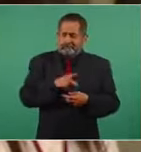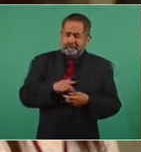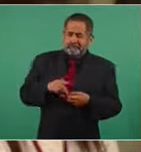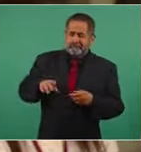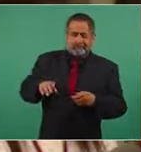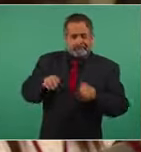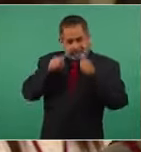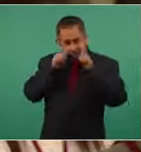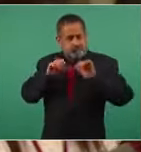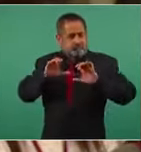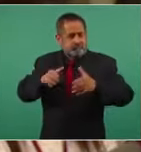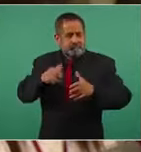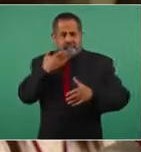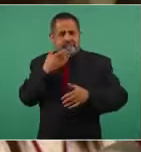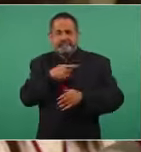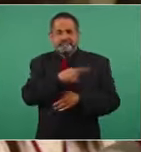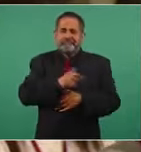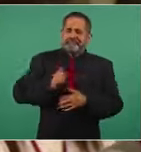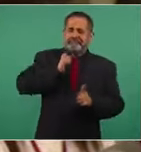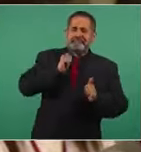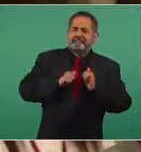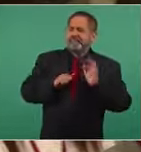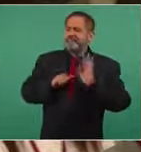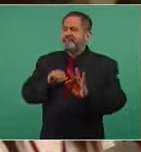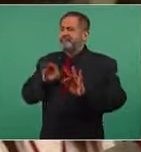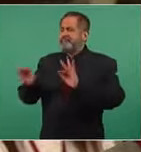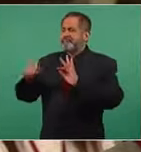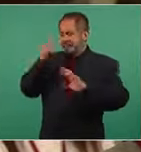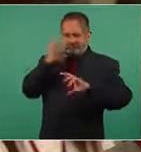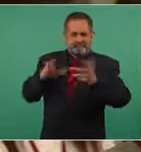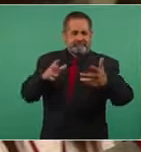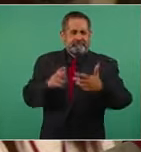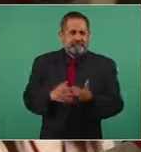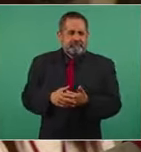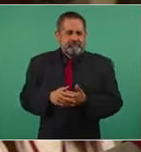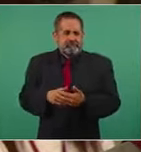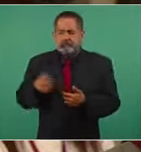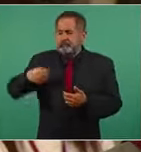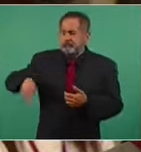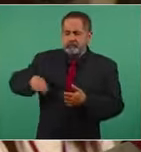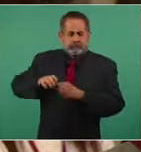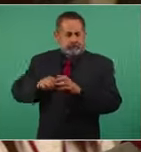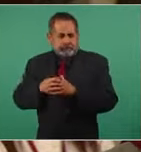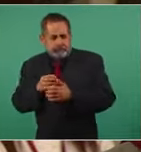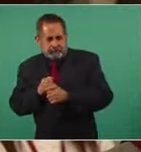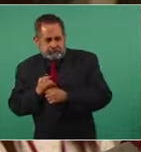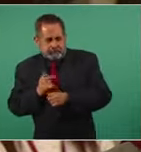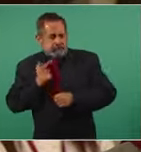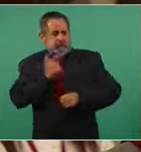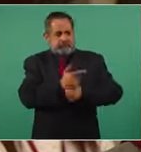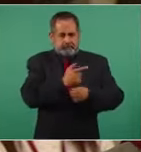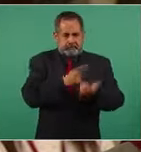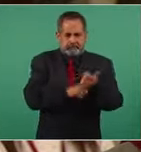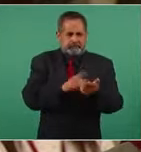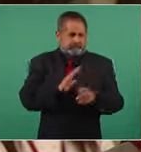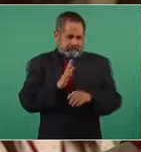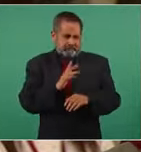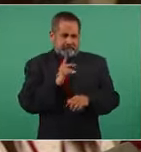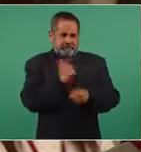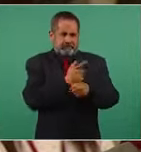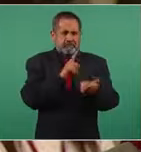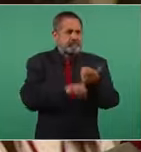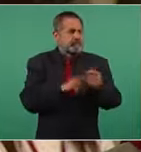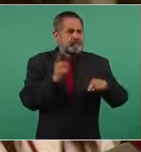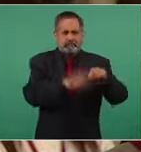solamente es para generar este malestar social entonces los aparatos de inteligencia no cree usted que deberían de estar dando seguimiento